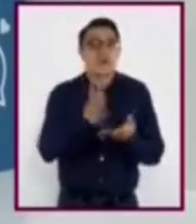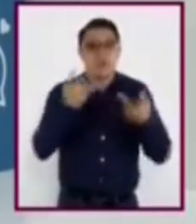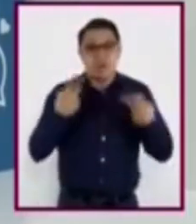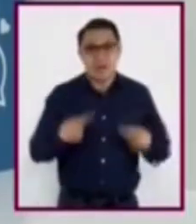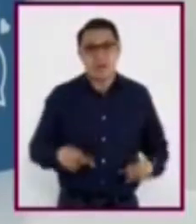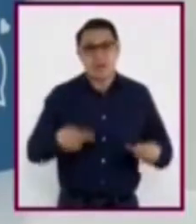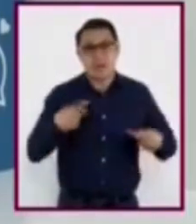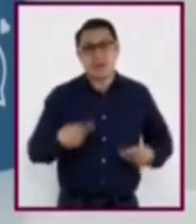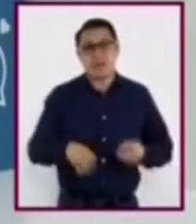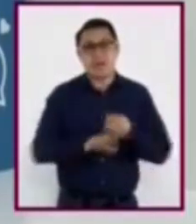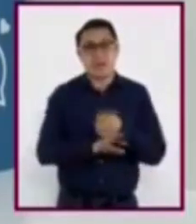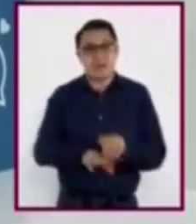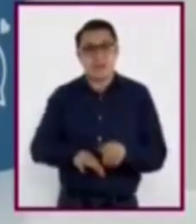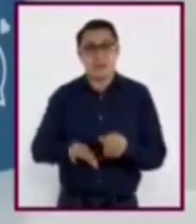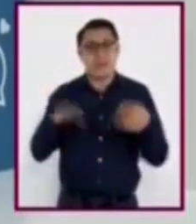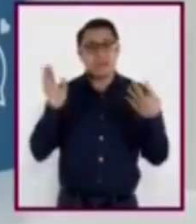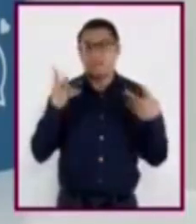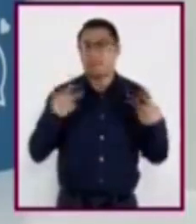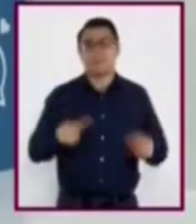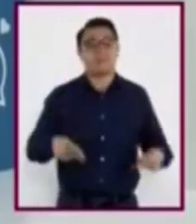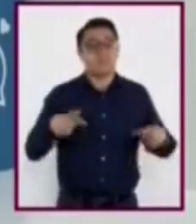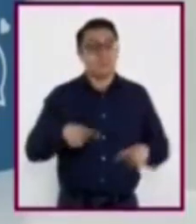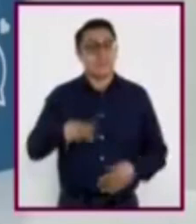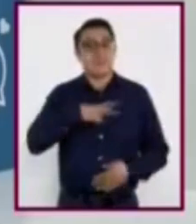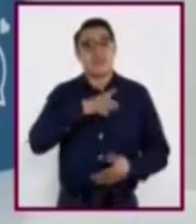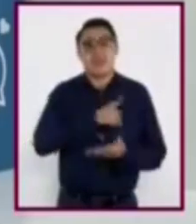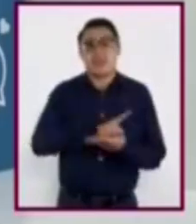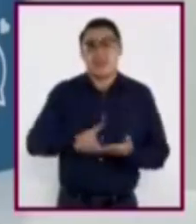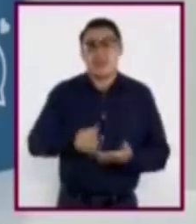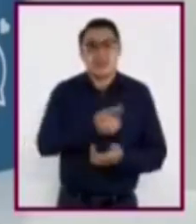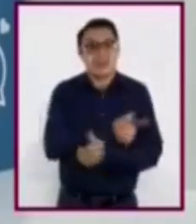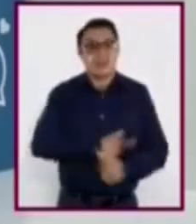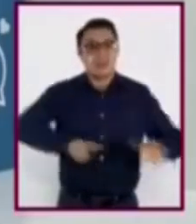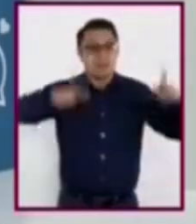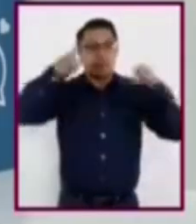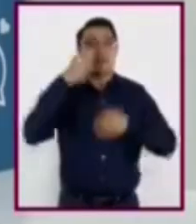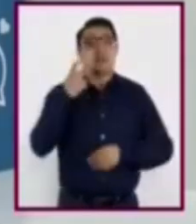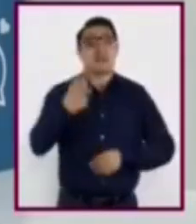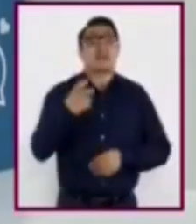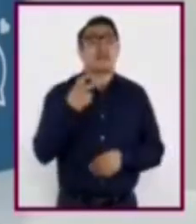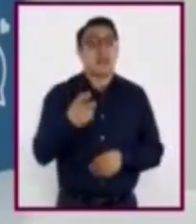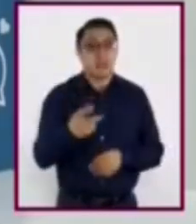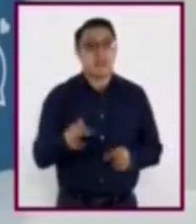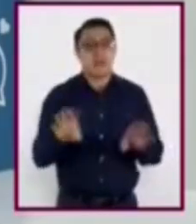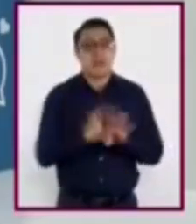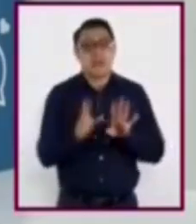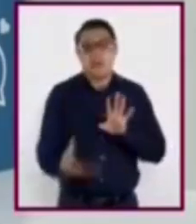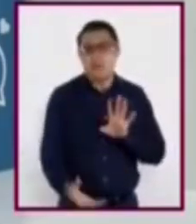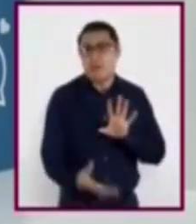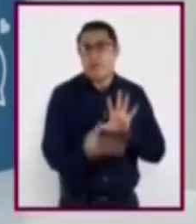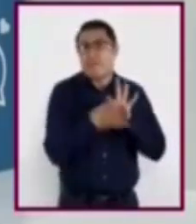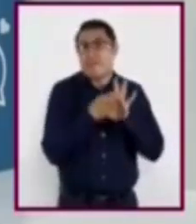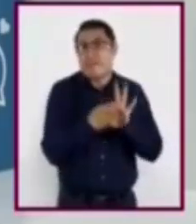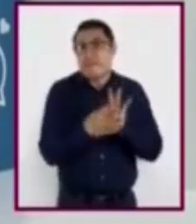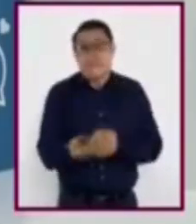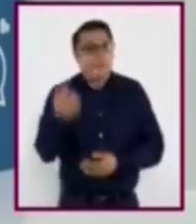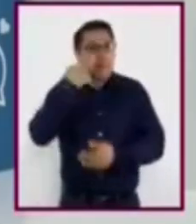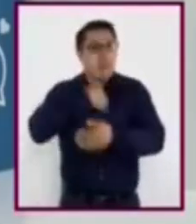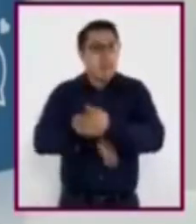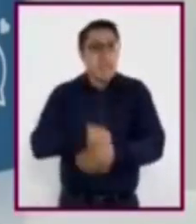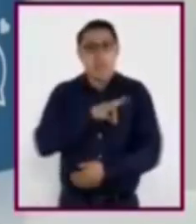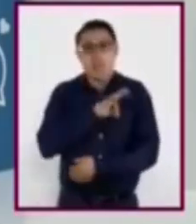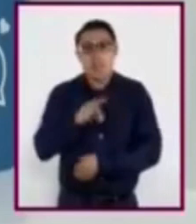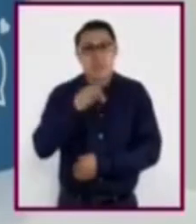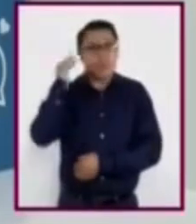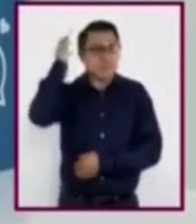humanos ejercen el derecho a la libertad, ya que es una capacidad que se relaciona con la posibilidad de movilizar